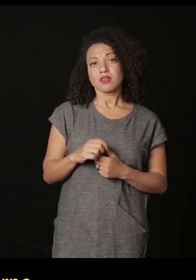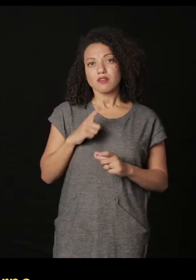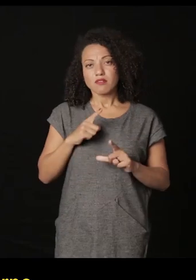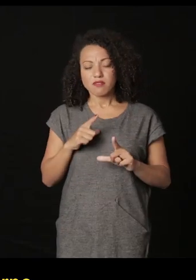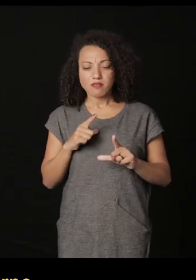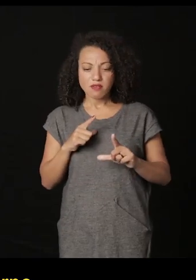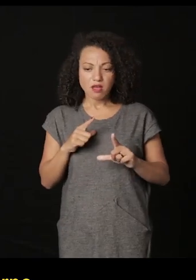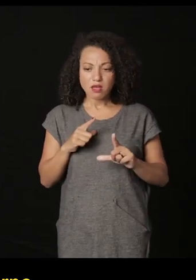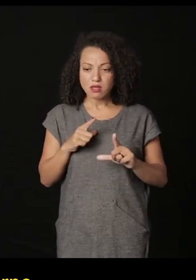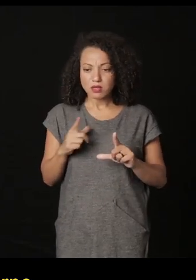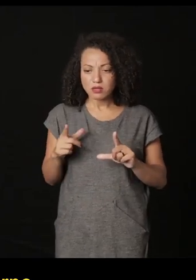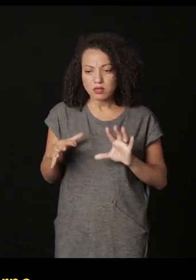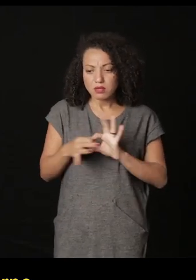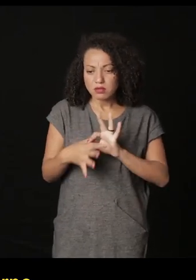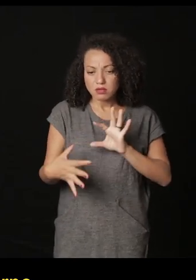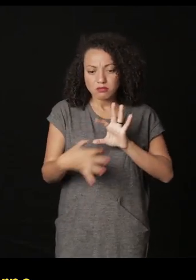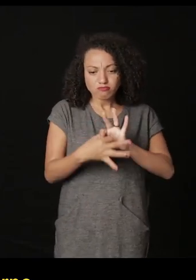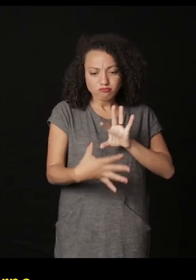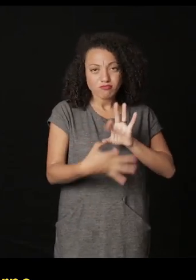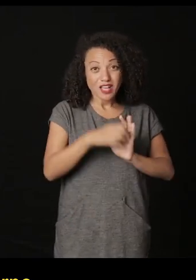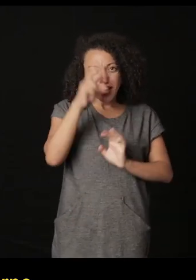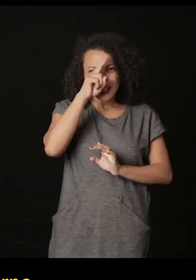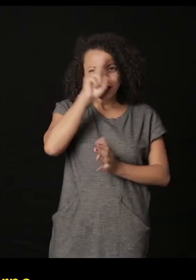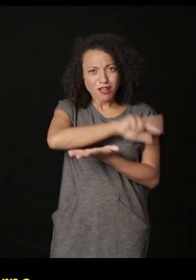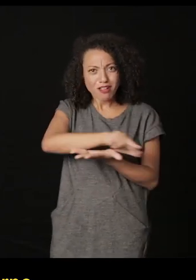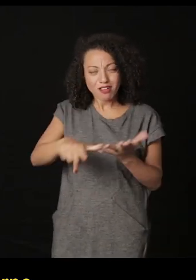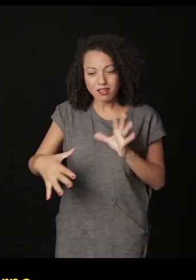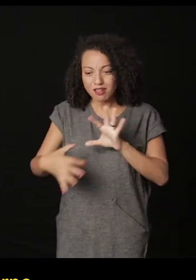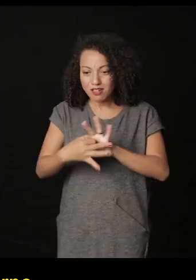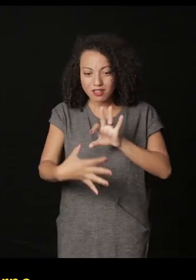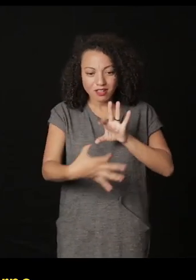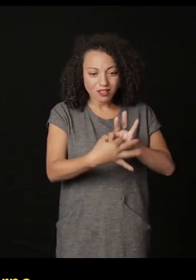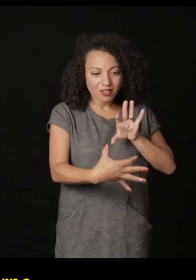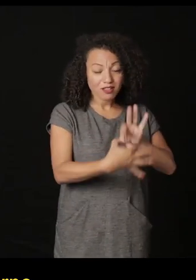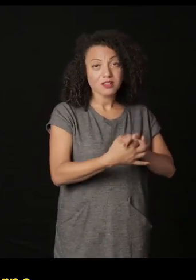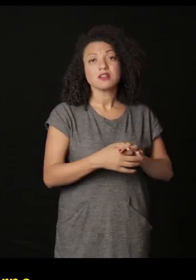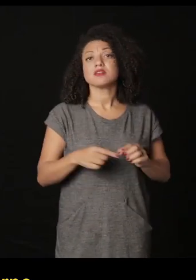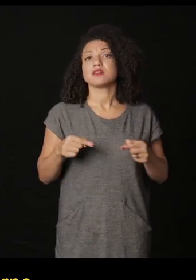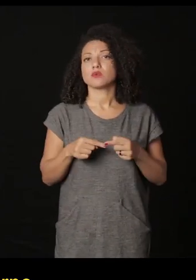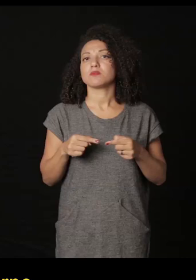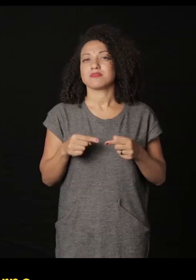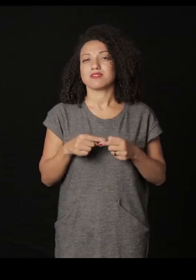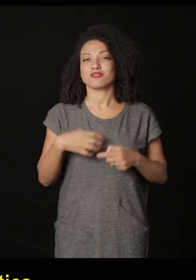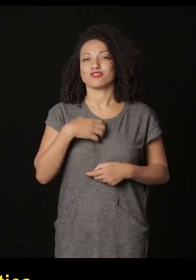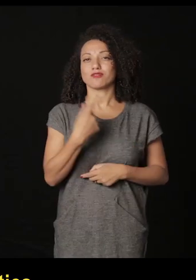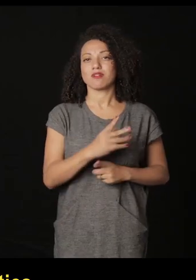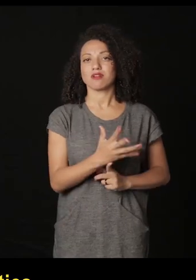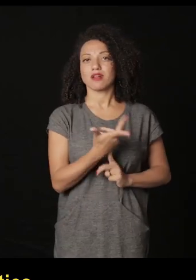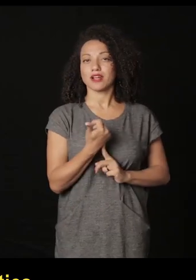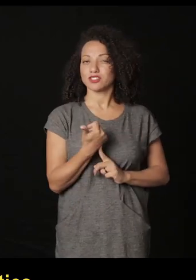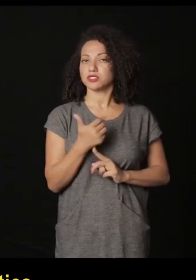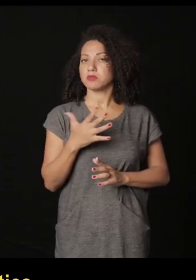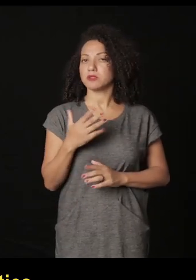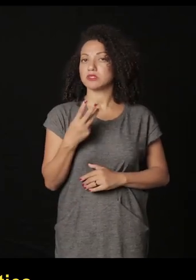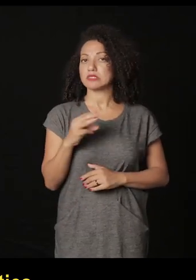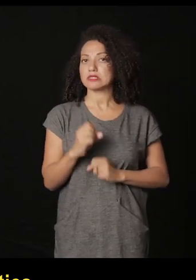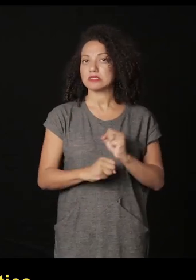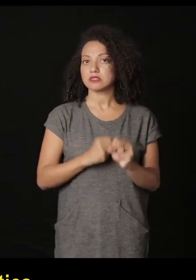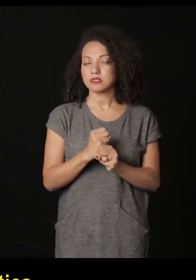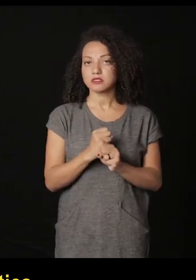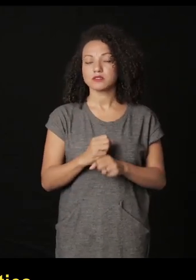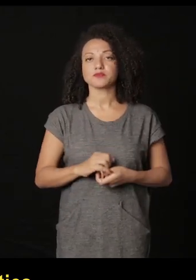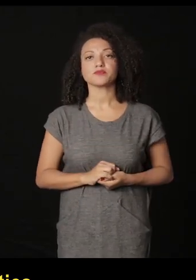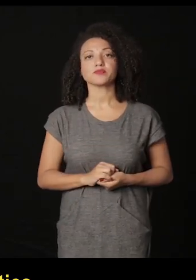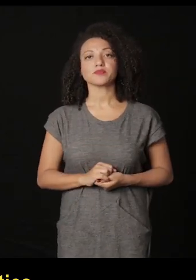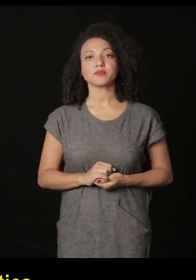va dando pues va dando cuerpo y va uniendo estas historias eso es parte de su plástica